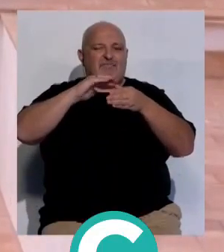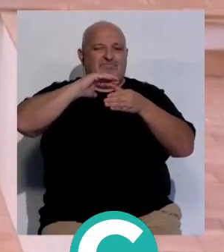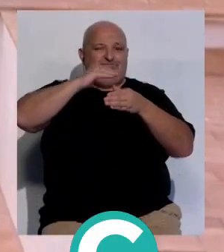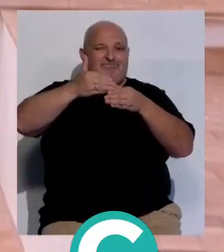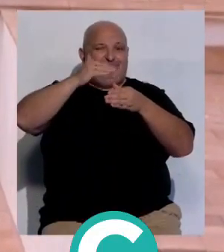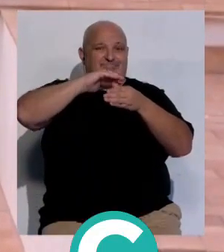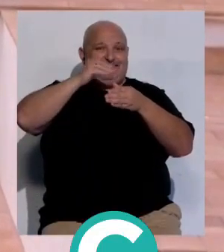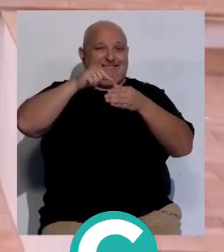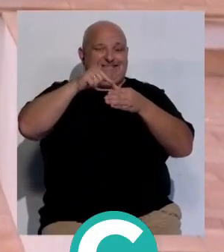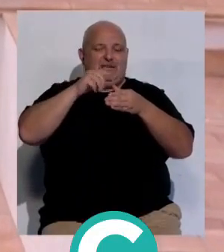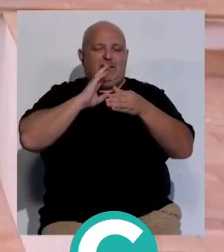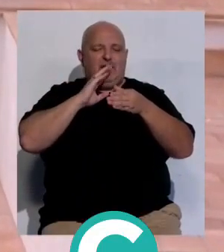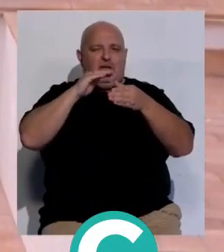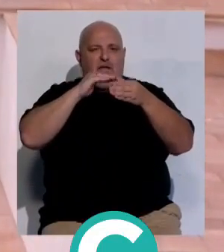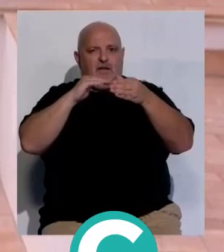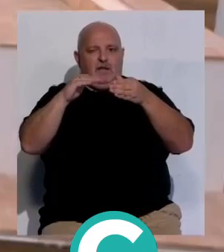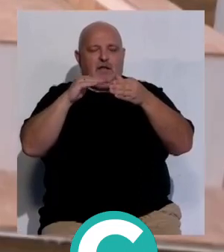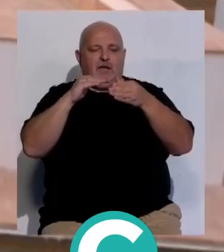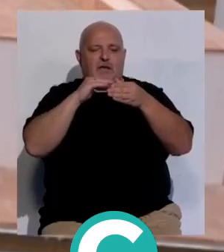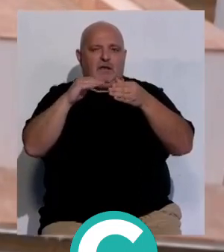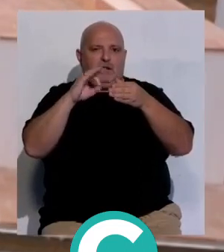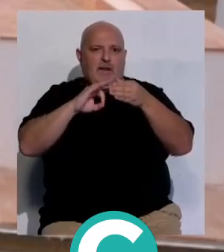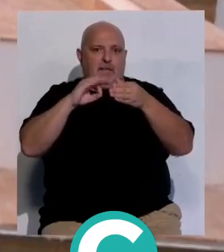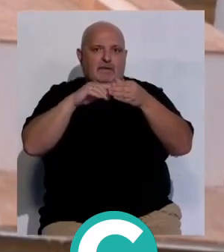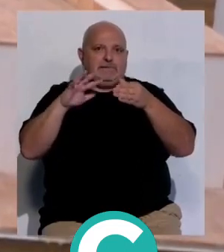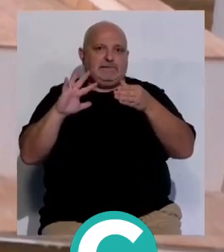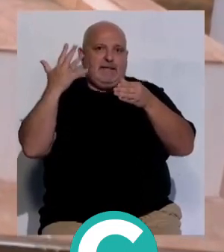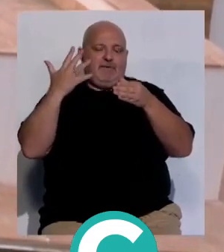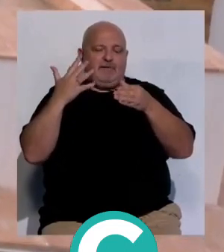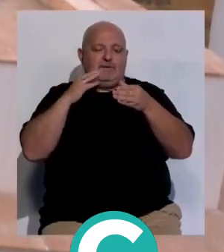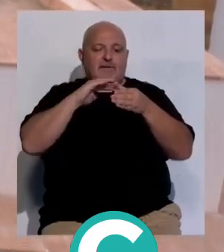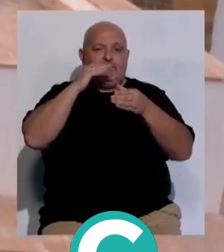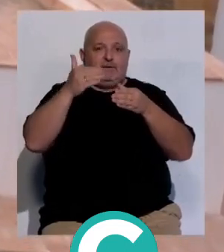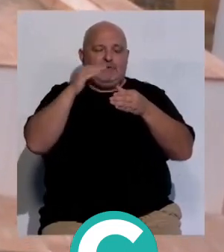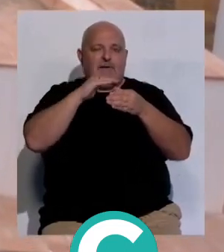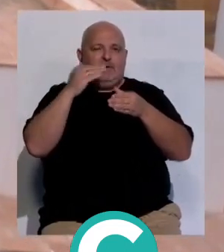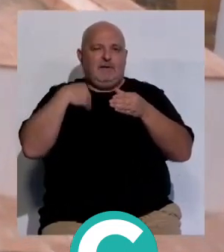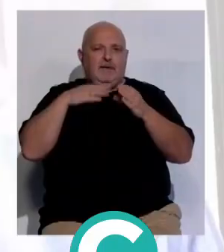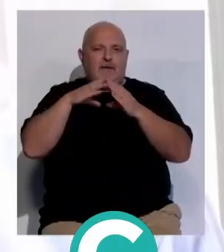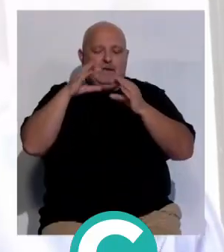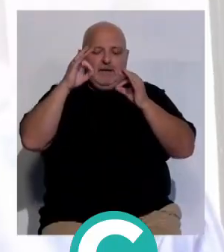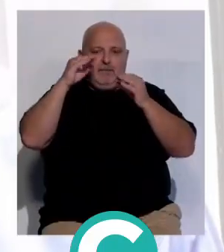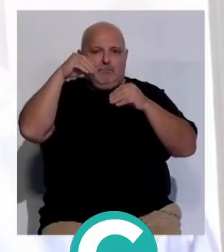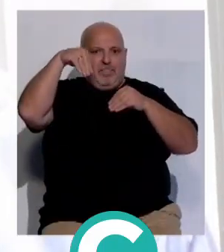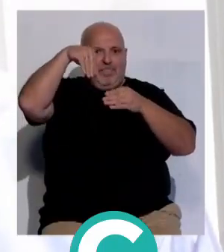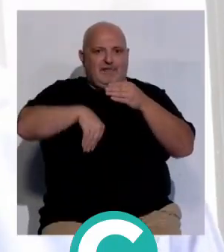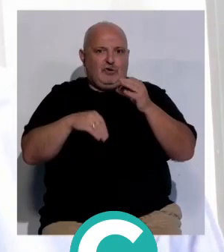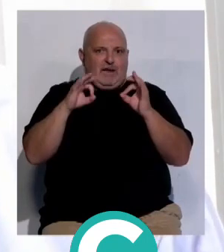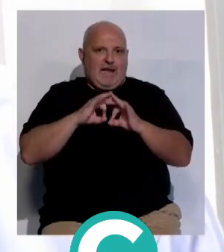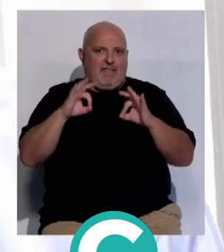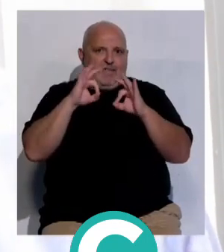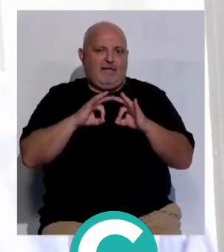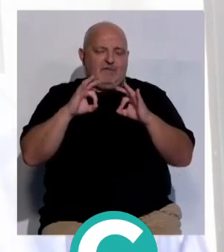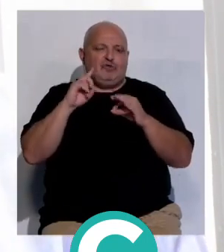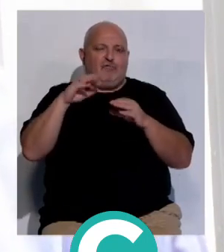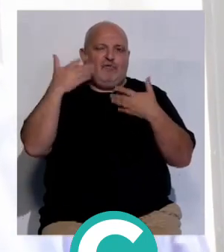caído sobre la bóveda interior que es la que no ha caído por tanto el propio templo no ha caído nada dentro sino que